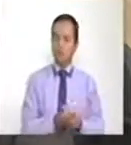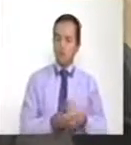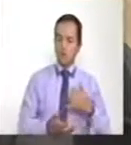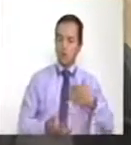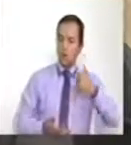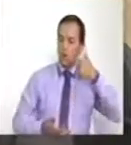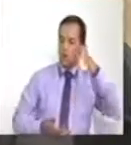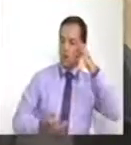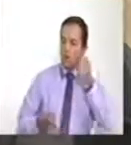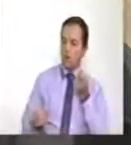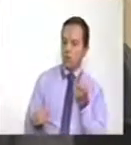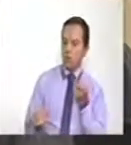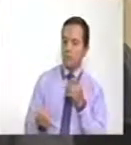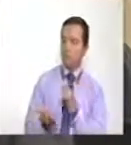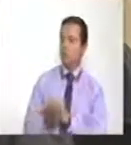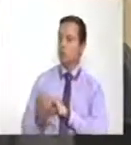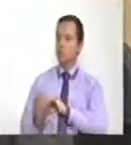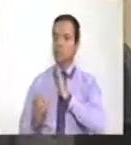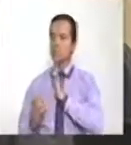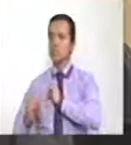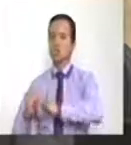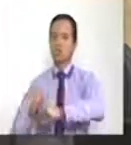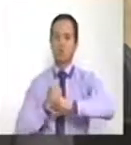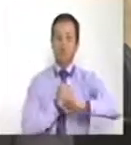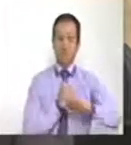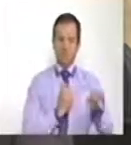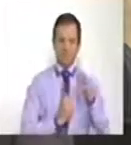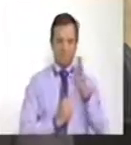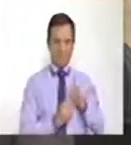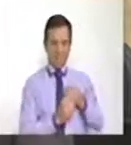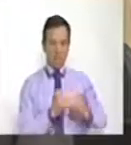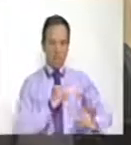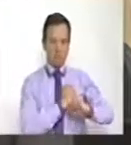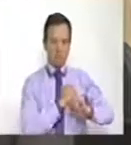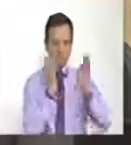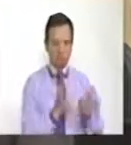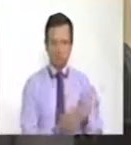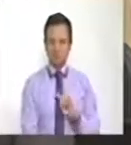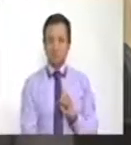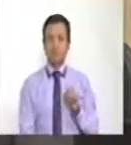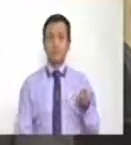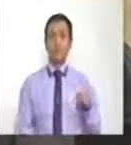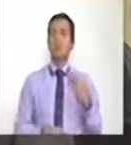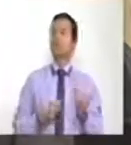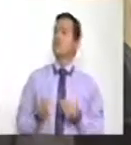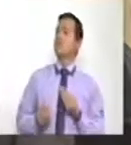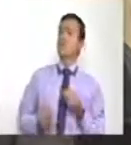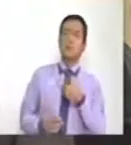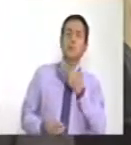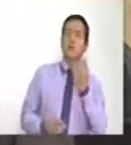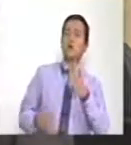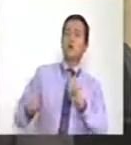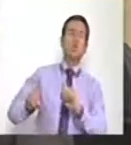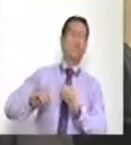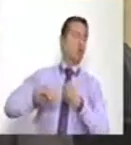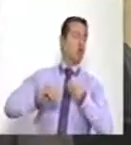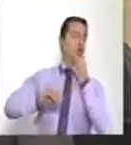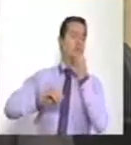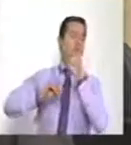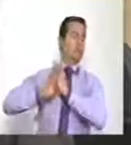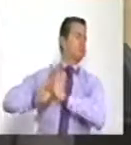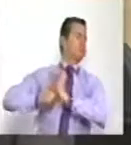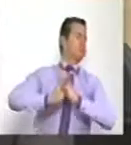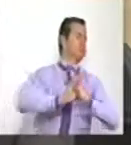solidaridad de algunos sectores y no lo va a lograr, anda una huelga de hambre como si se le estuviera